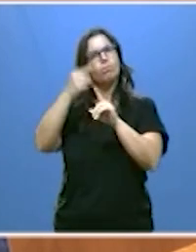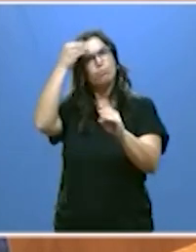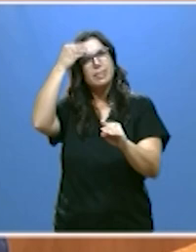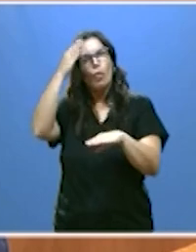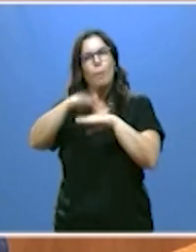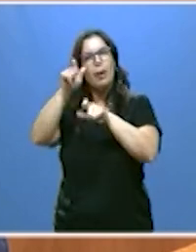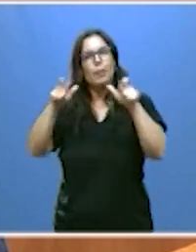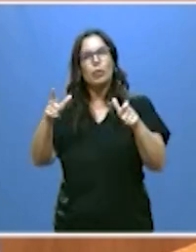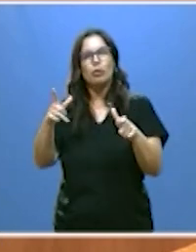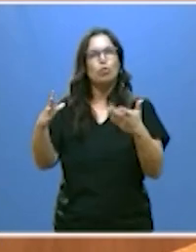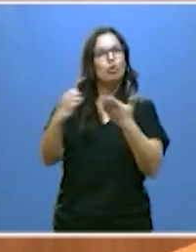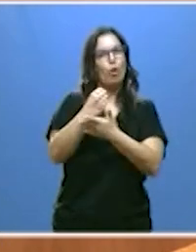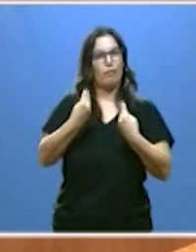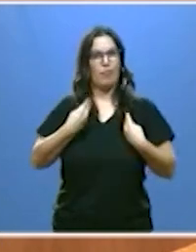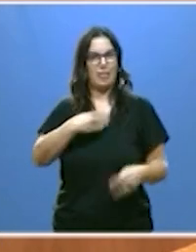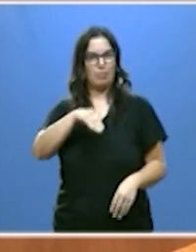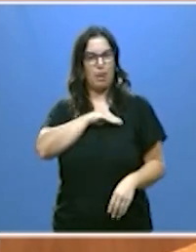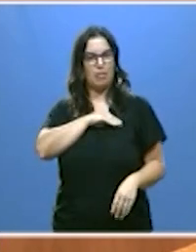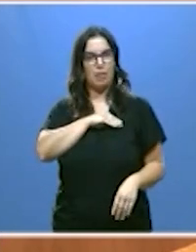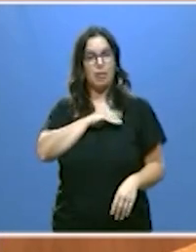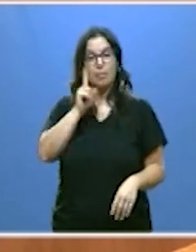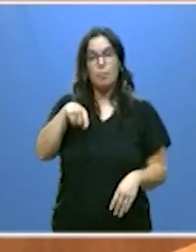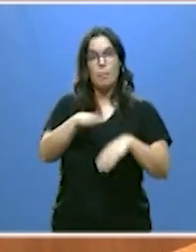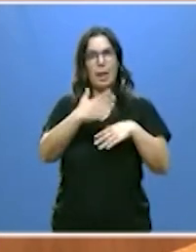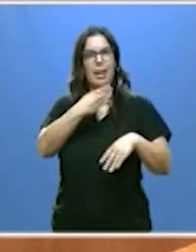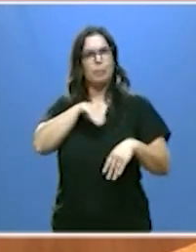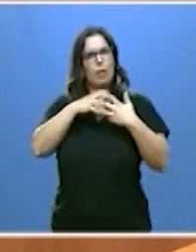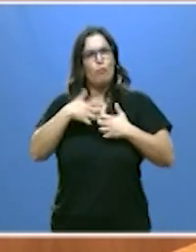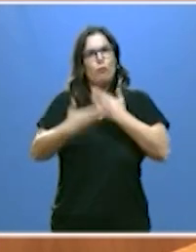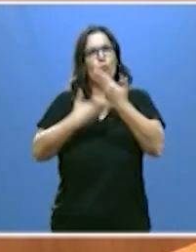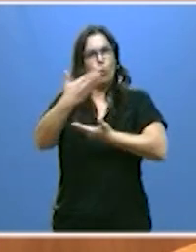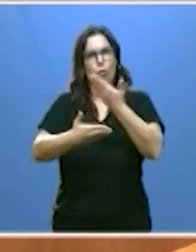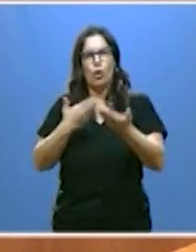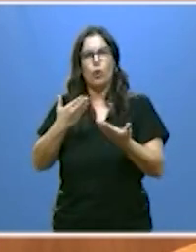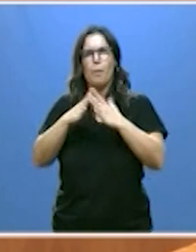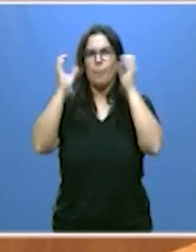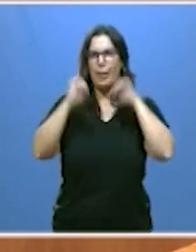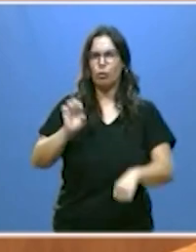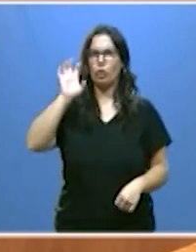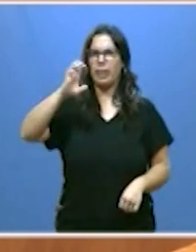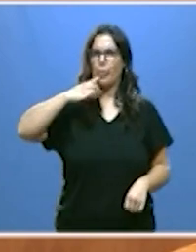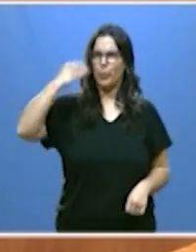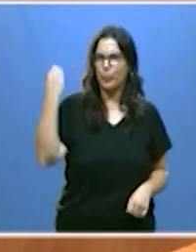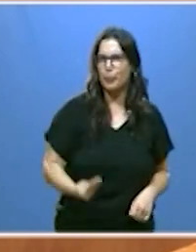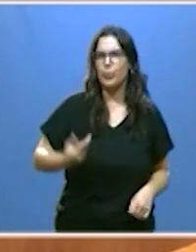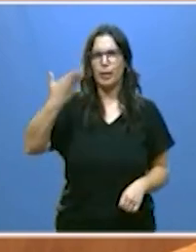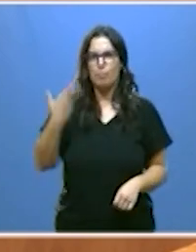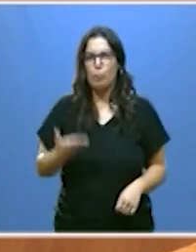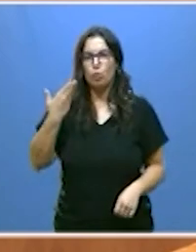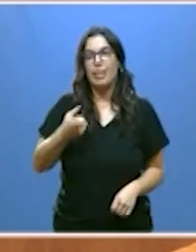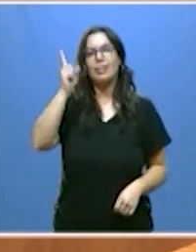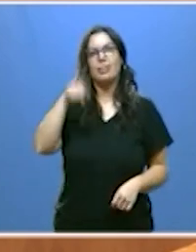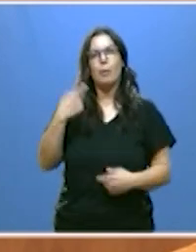todos los españoles y para que España pueda funcionar, con grandes pactos de Estado y también con